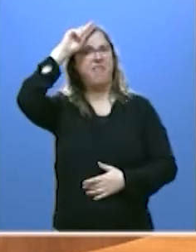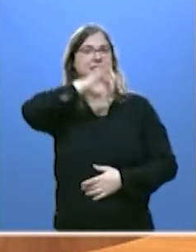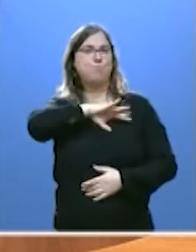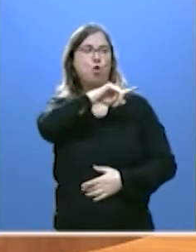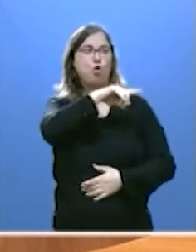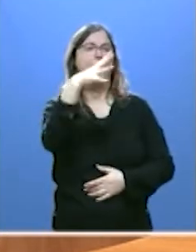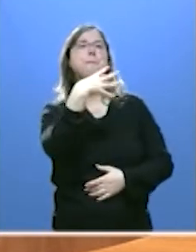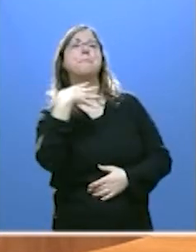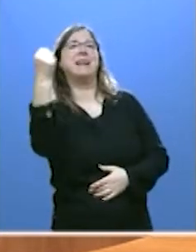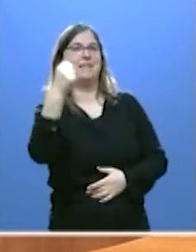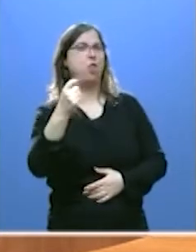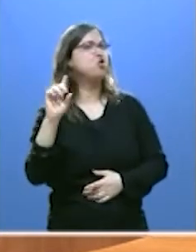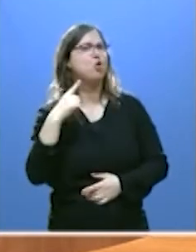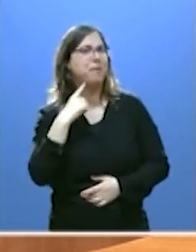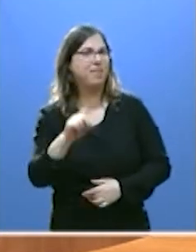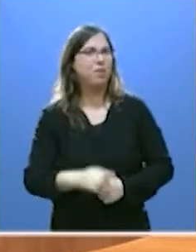realidad.